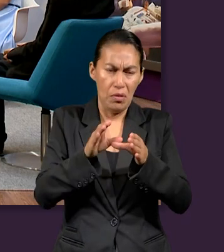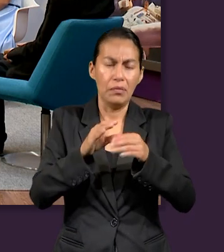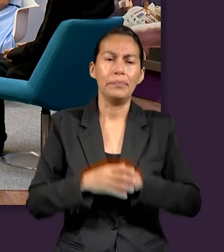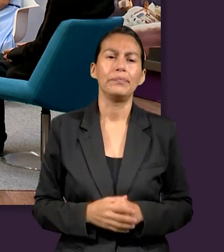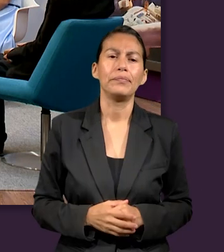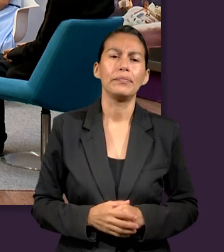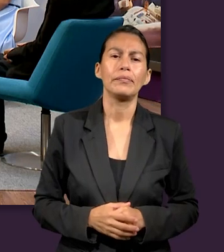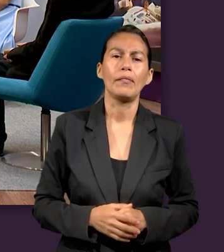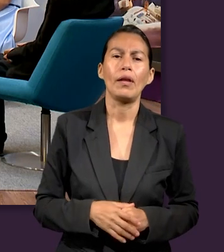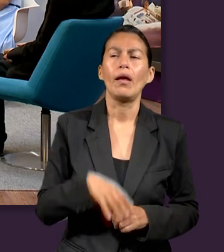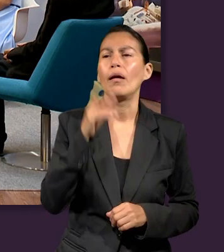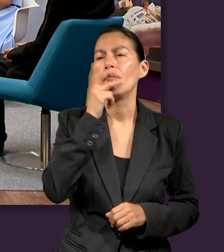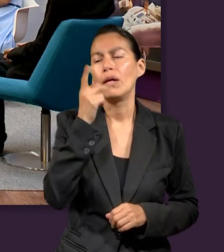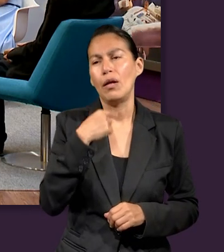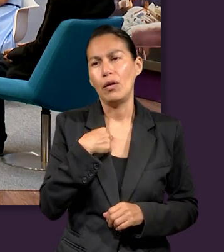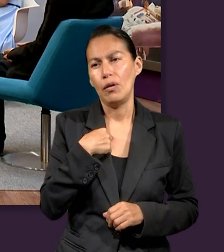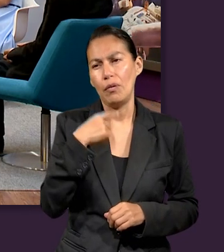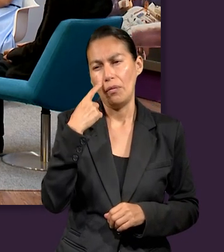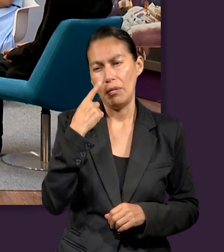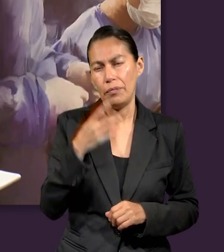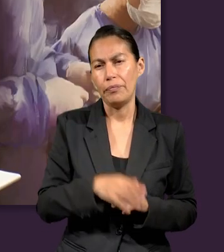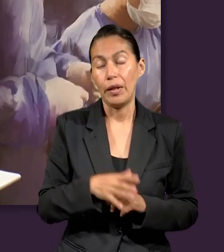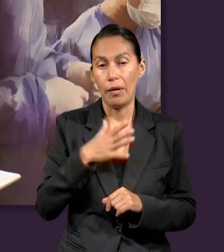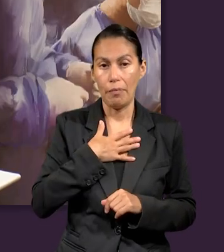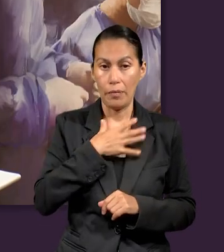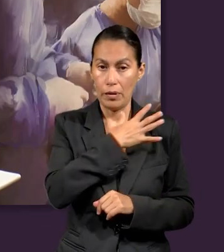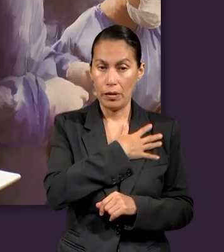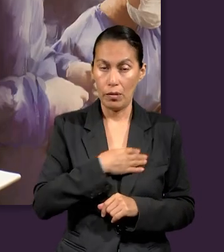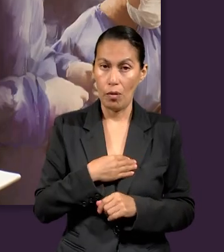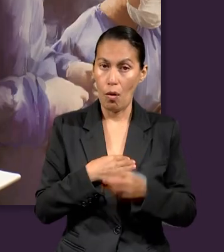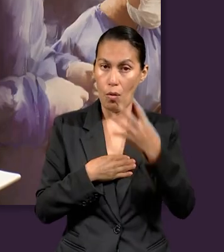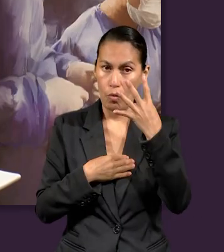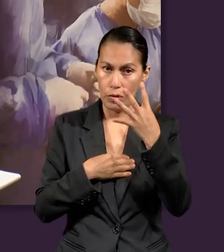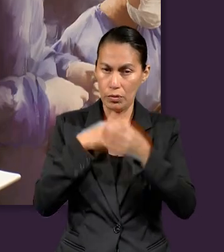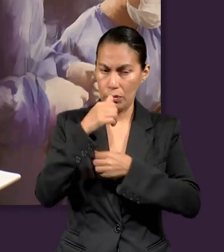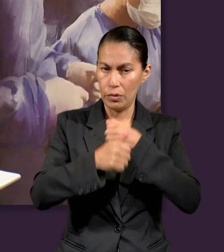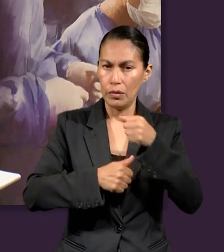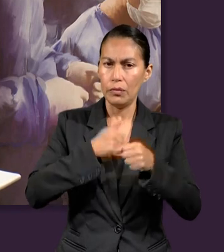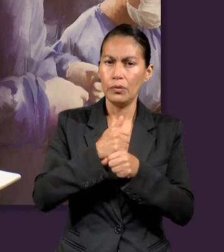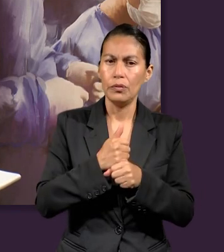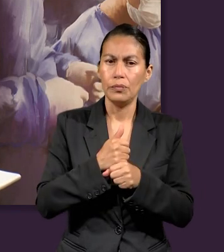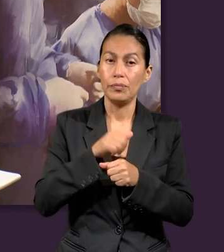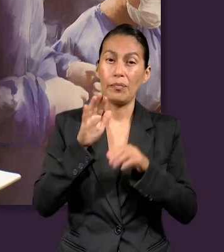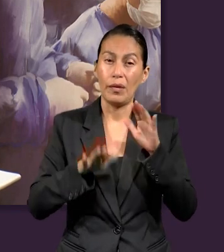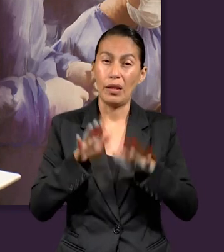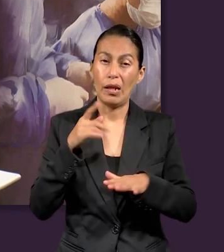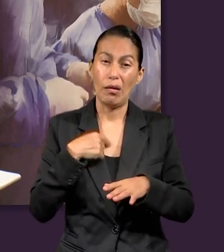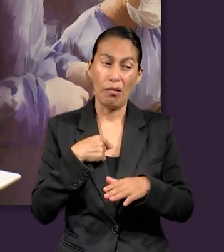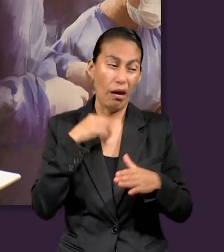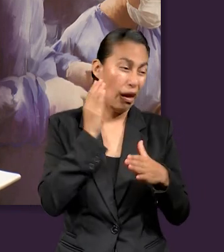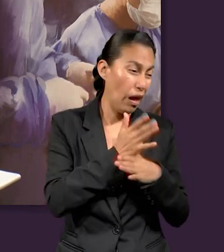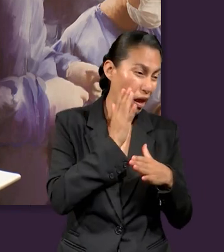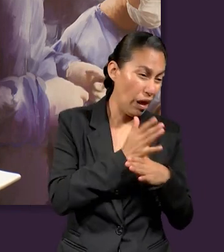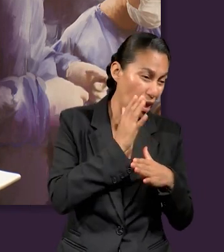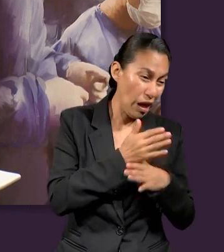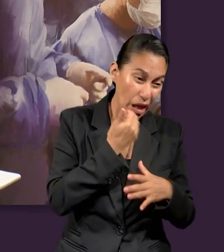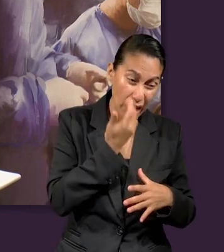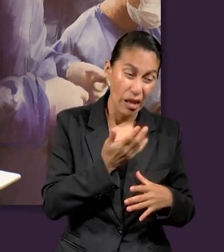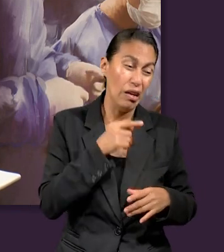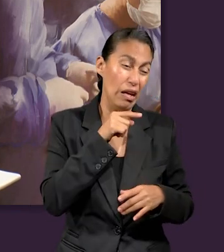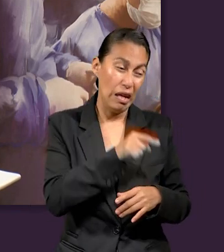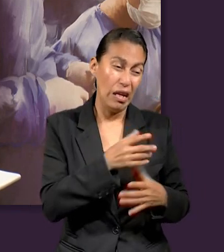Por eso es que es importante. Sí, dime. yo lo veo con mi hijo. Yo tengo un niño de cuatro años que a veces yo quiero